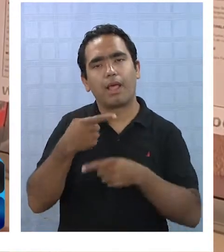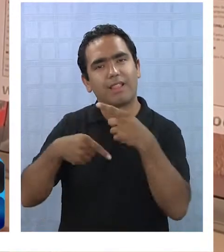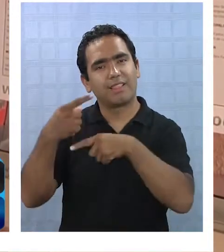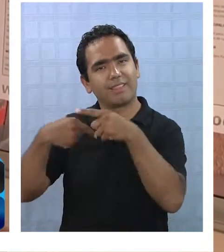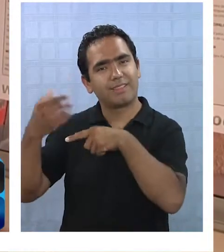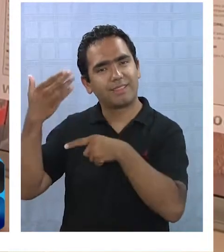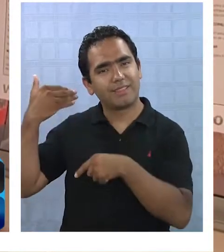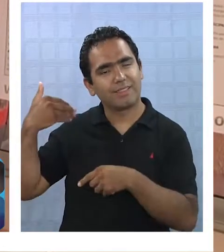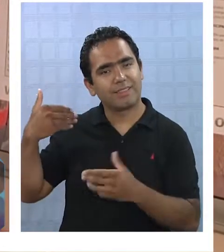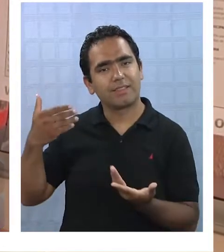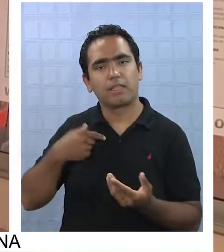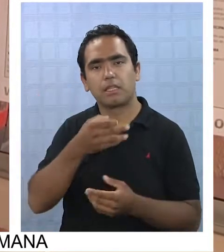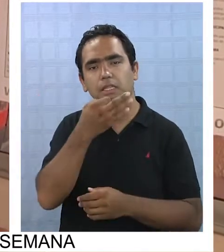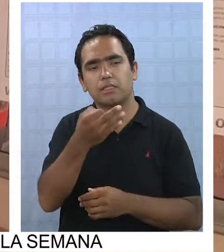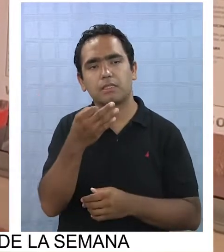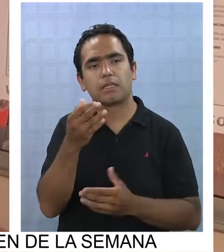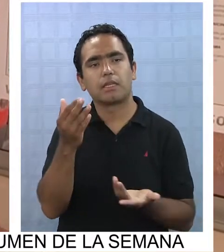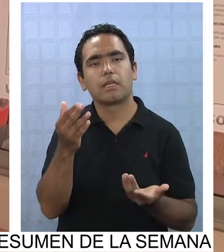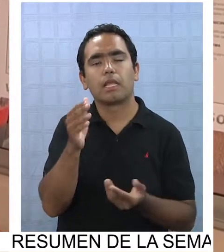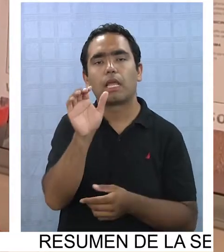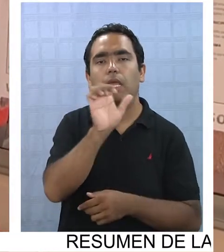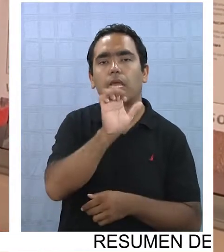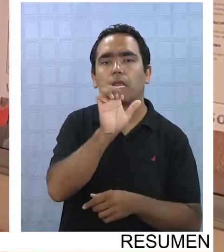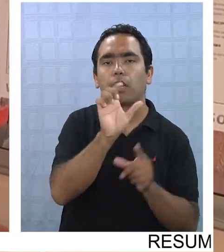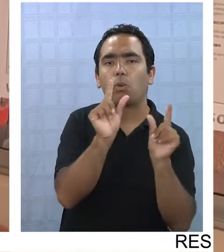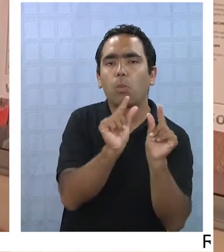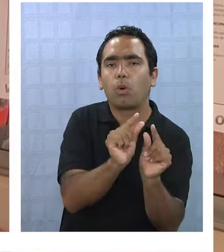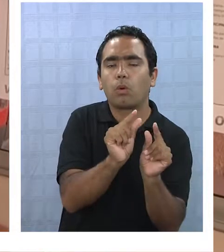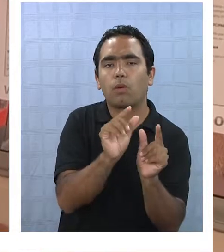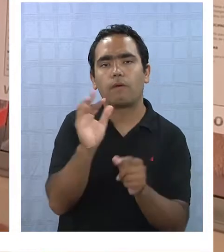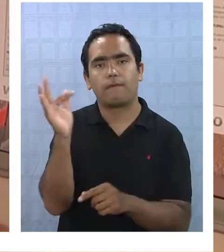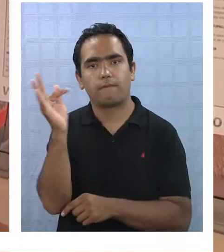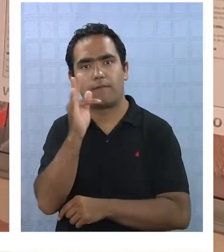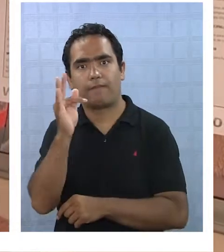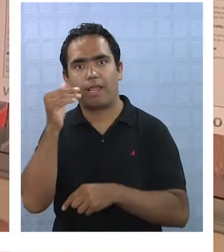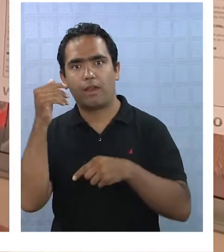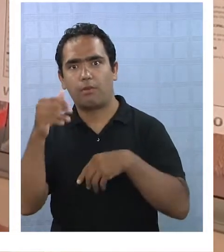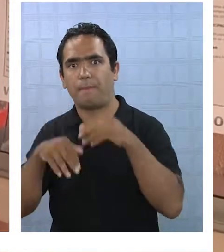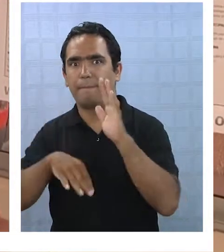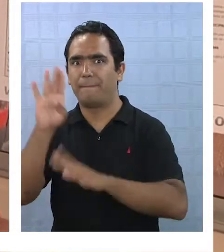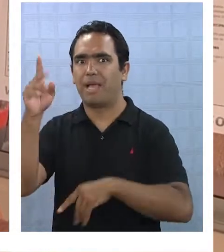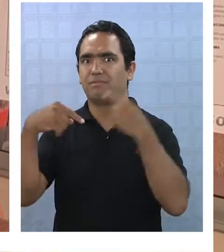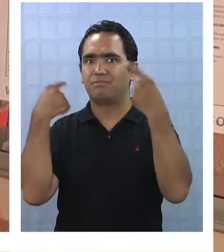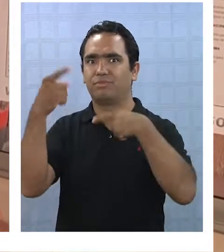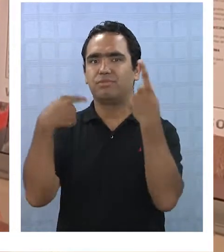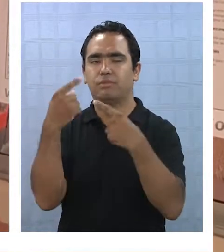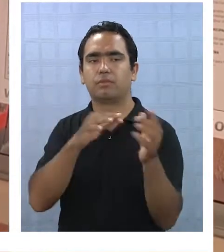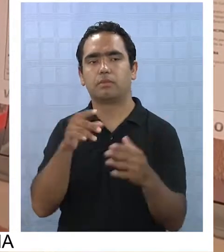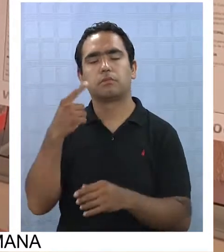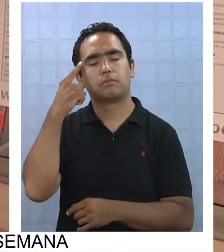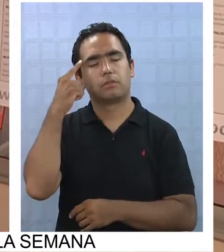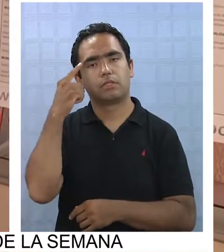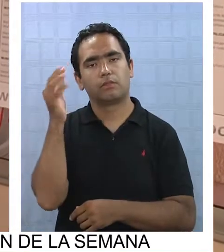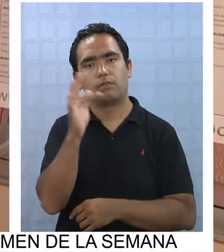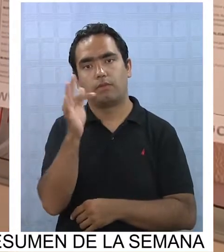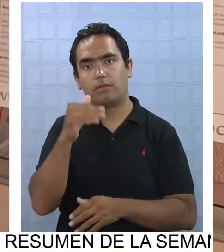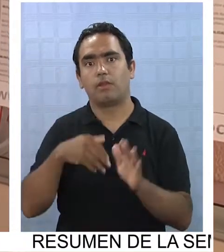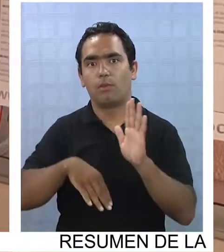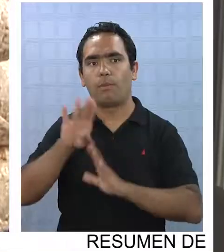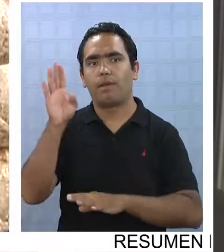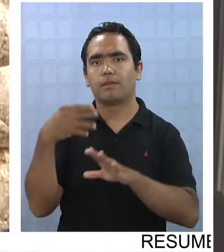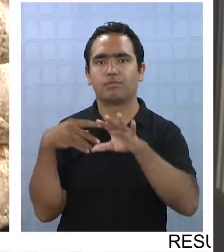decían enero poco, febrero loco. En febrero creo que se viene ya el invierno